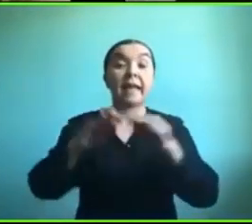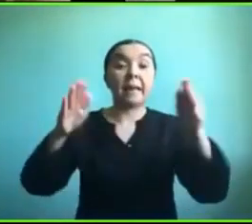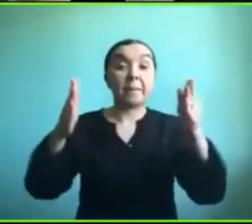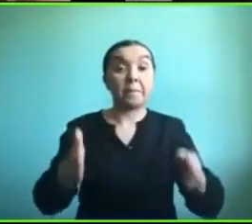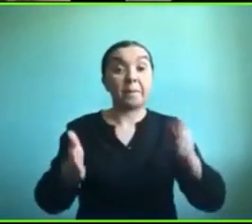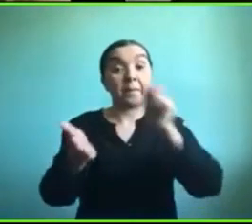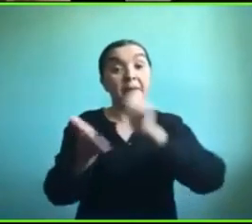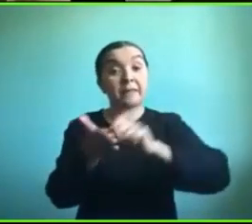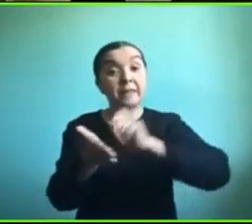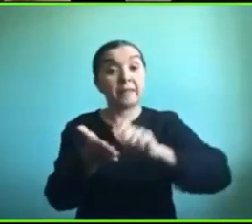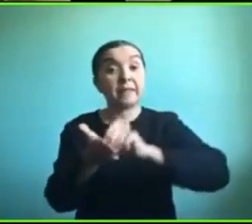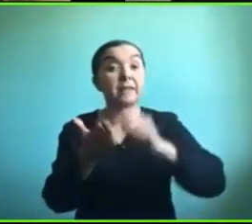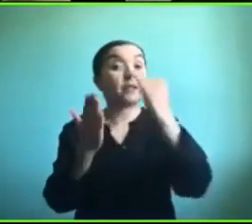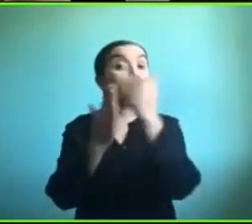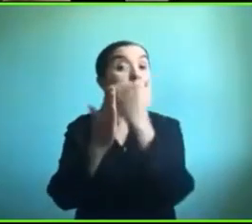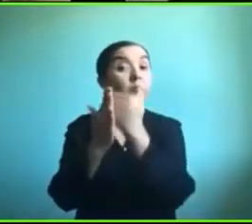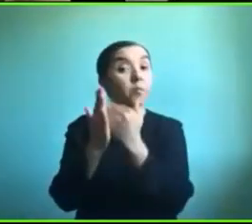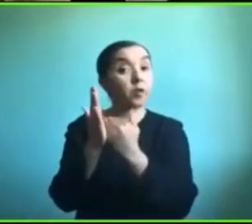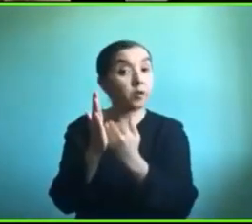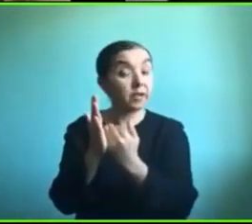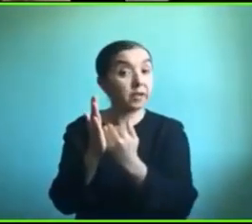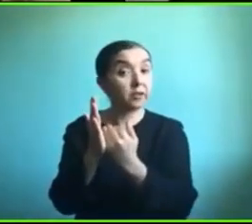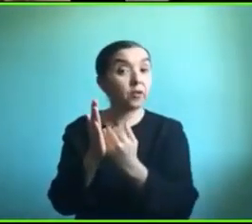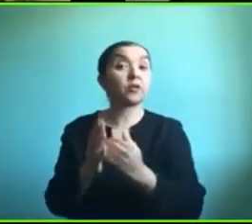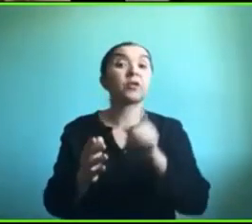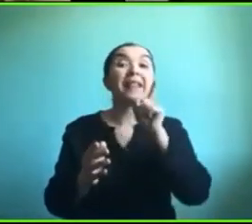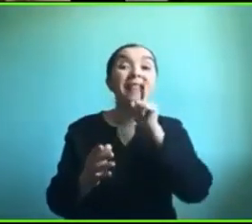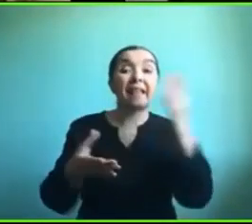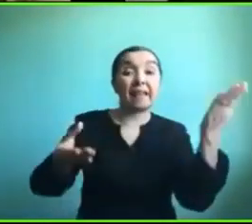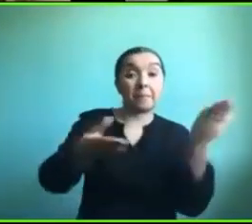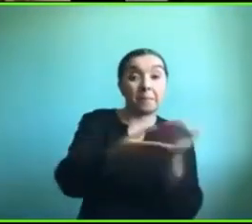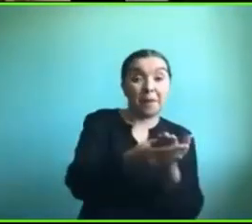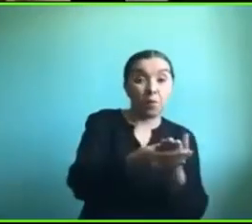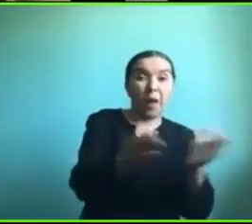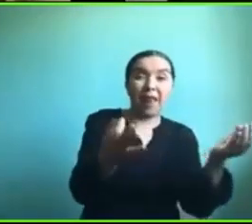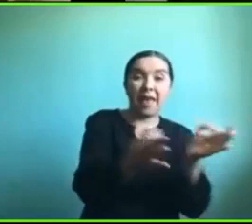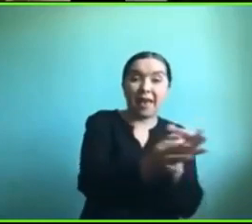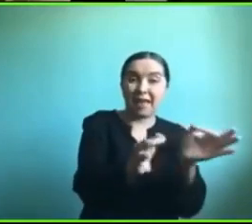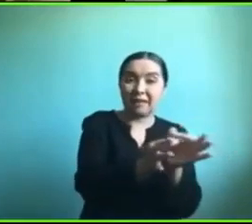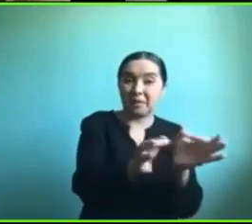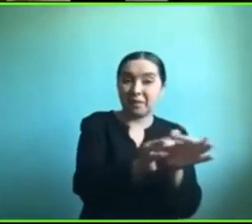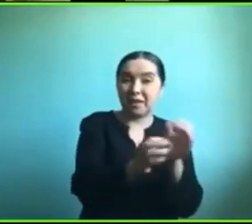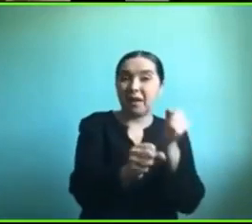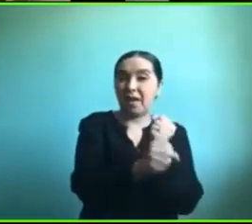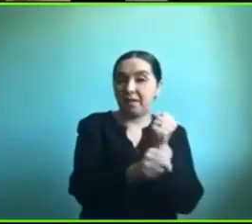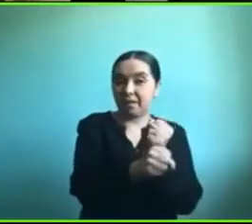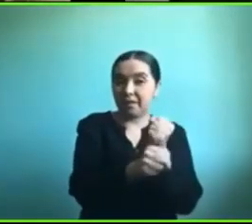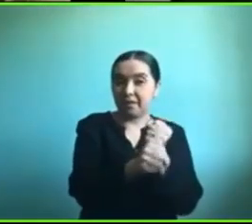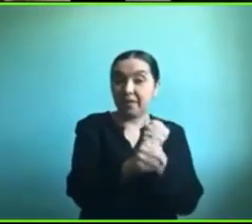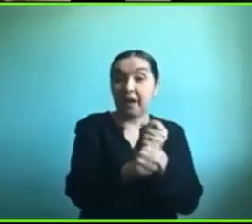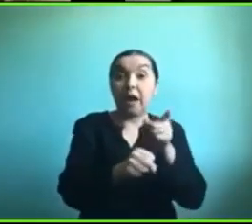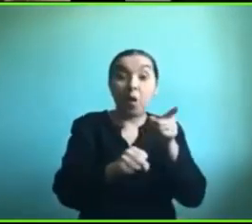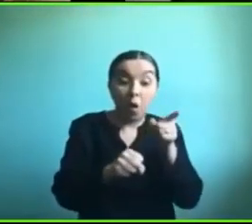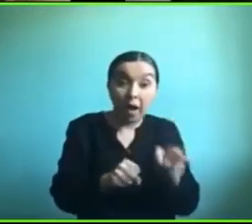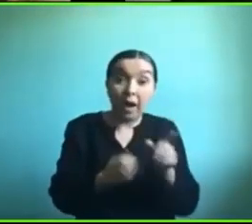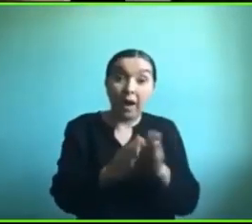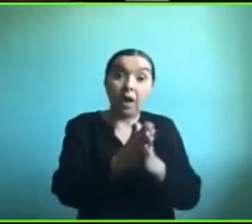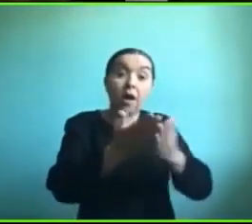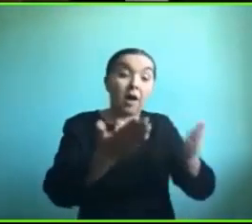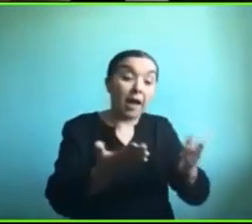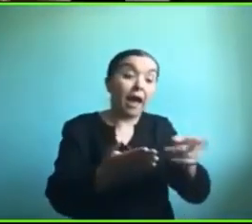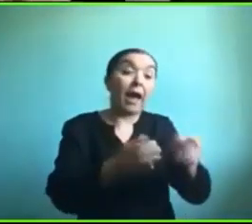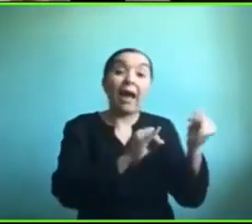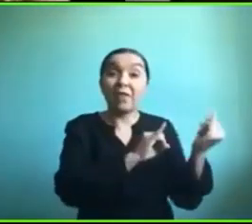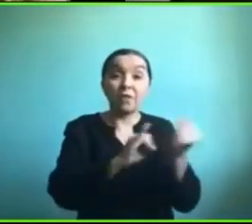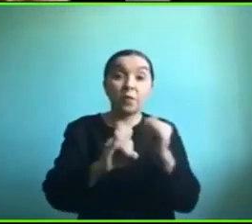proyecto entonces también se creó un manual de trabajo y ahí van a poder encontrar más información de actividades y también de